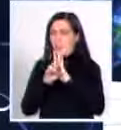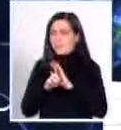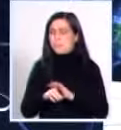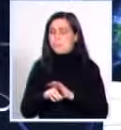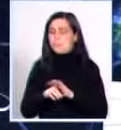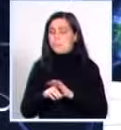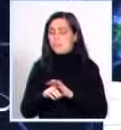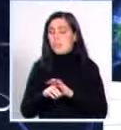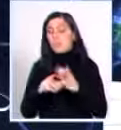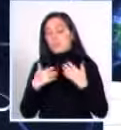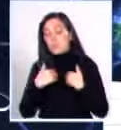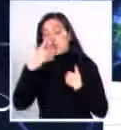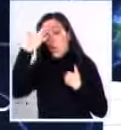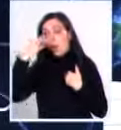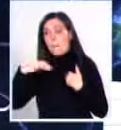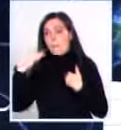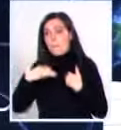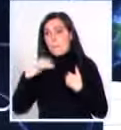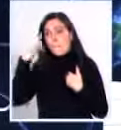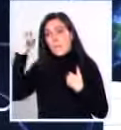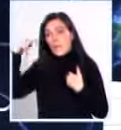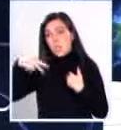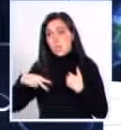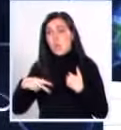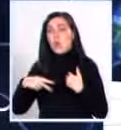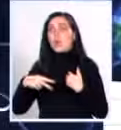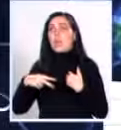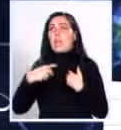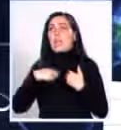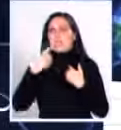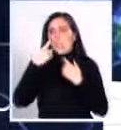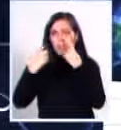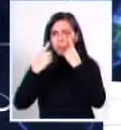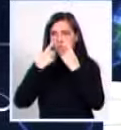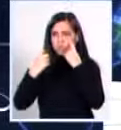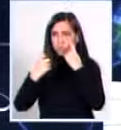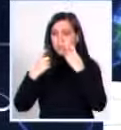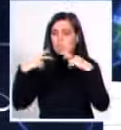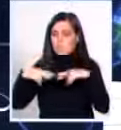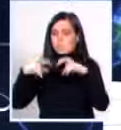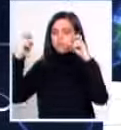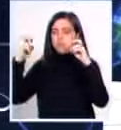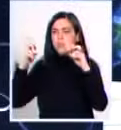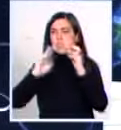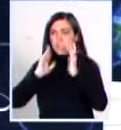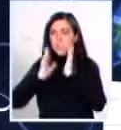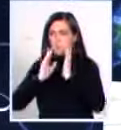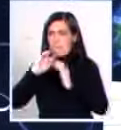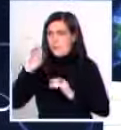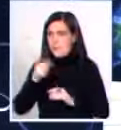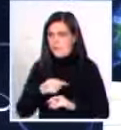creo que hay varios factores. Varios factores. Varios factores. Se detecta más, se diagnostica más. También